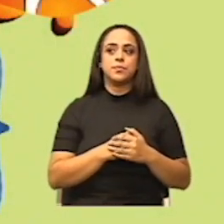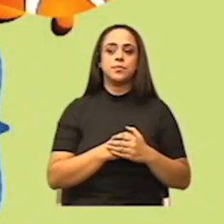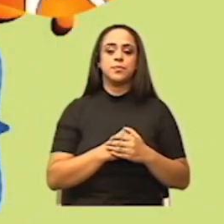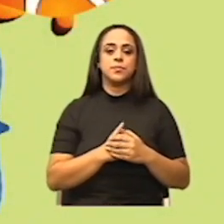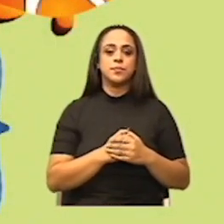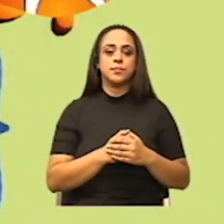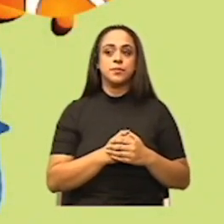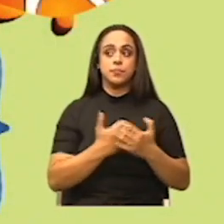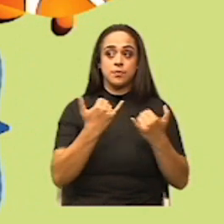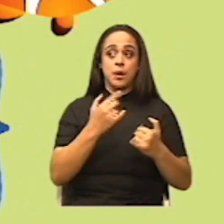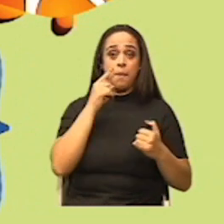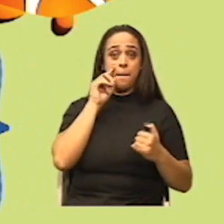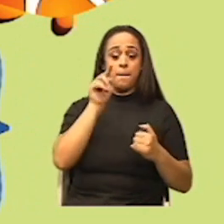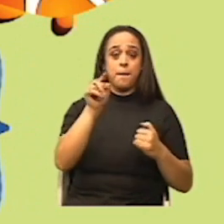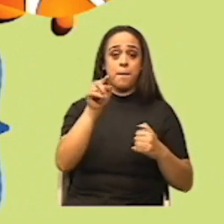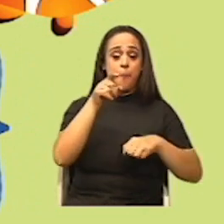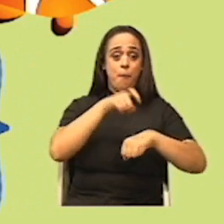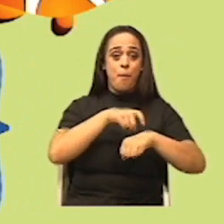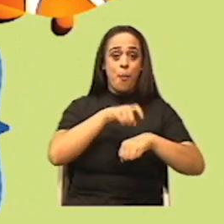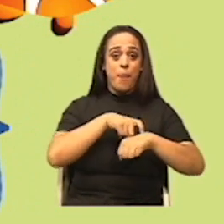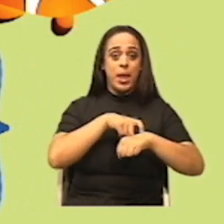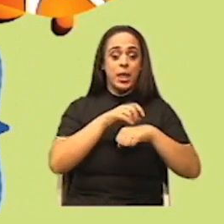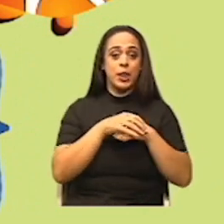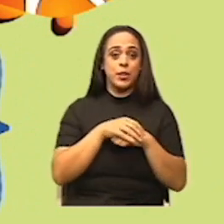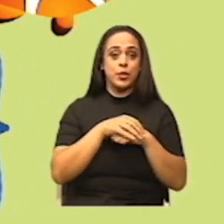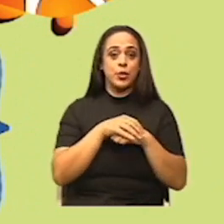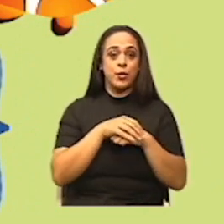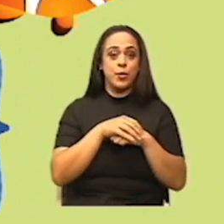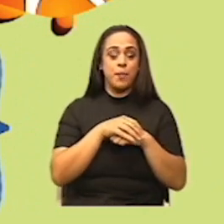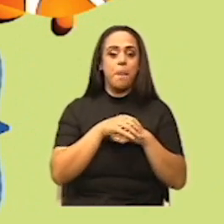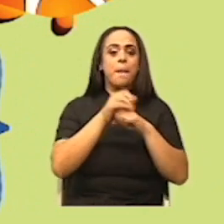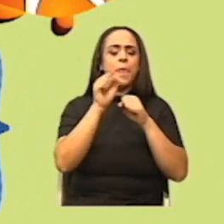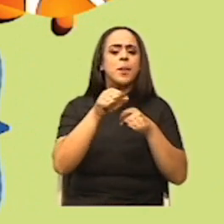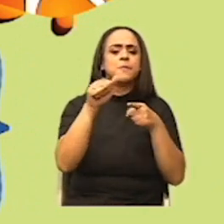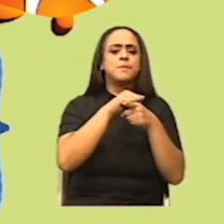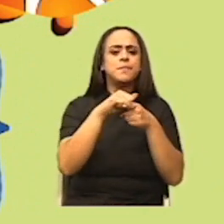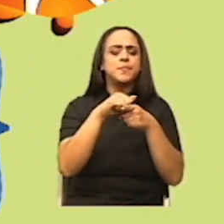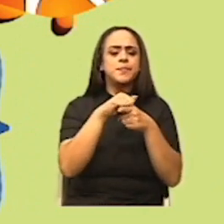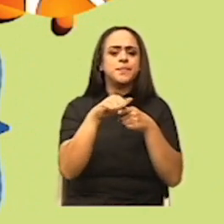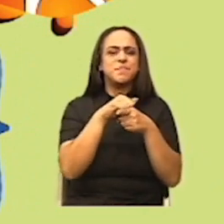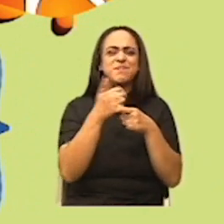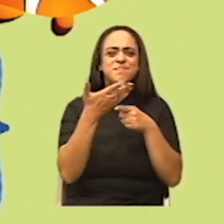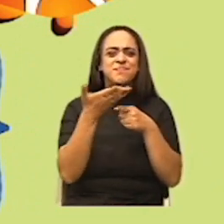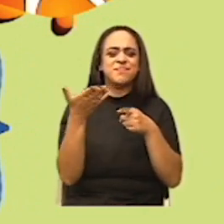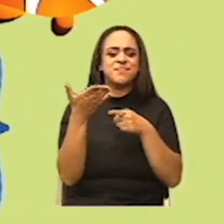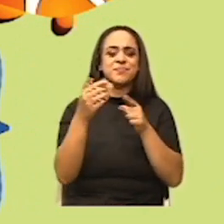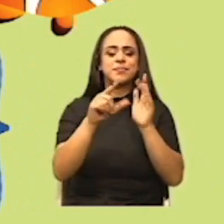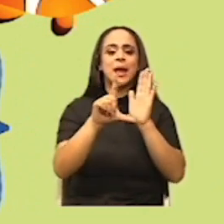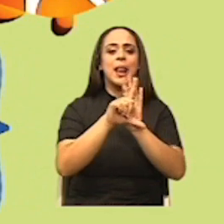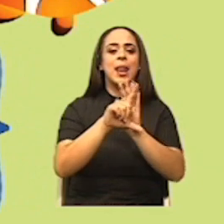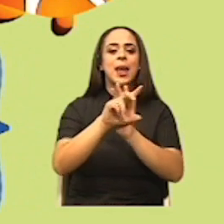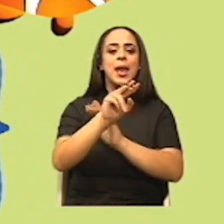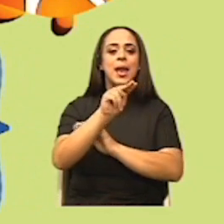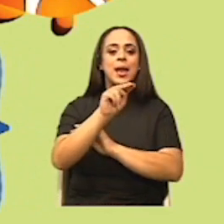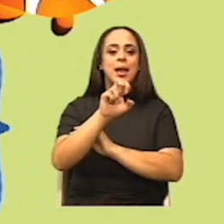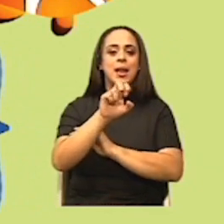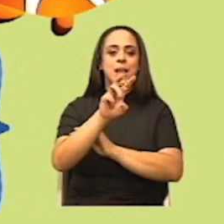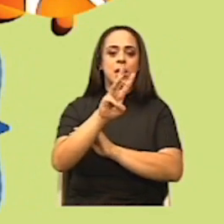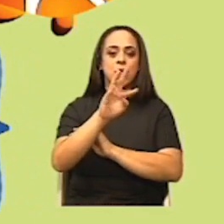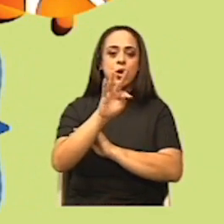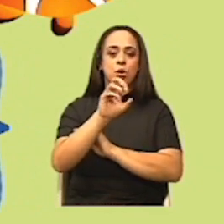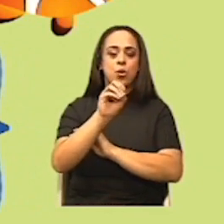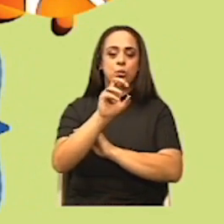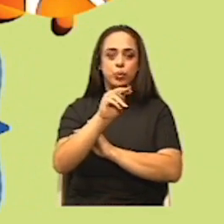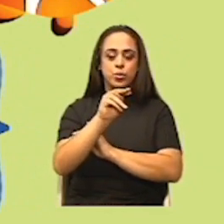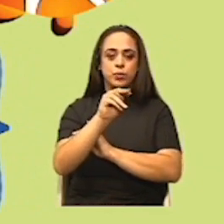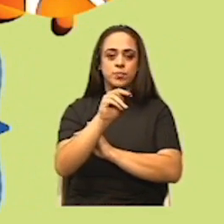En este momento, vemos y podemos repasar también las leyes de Newton con